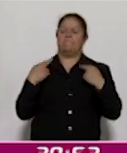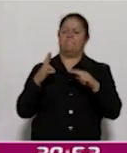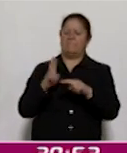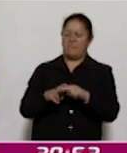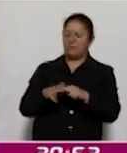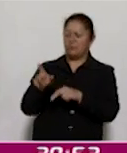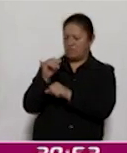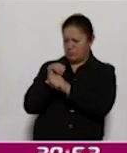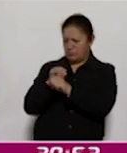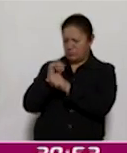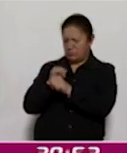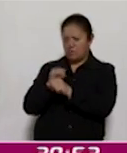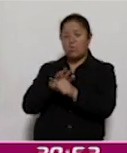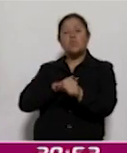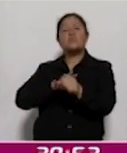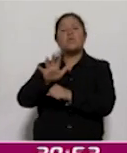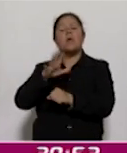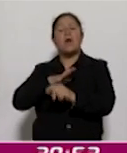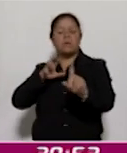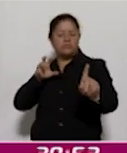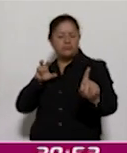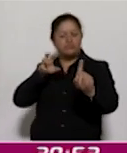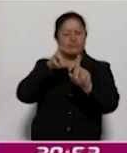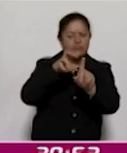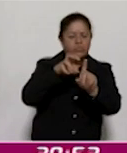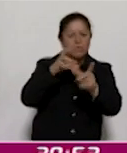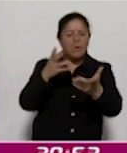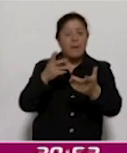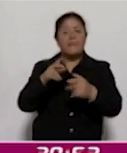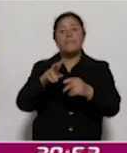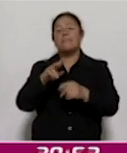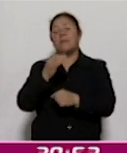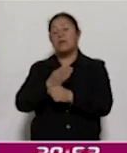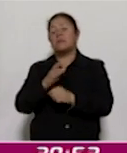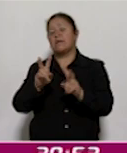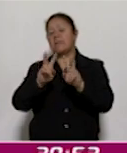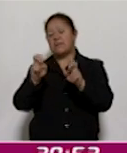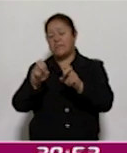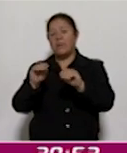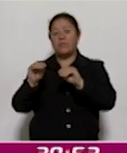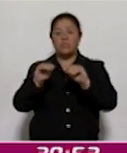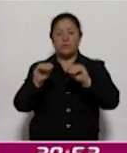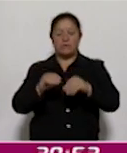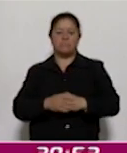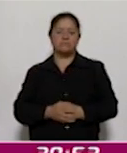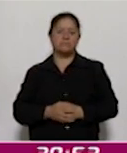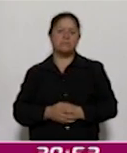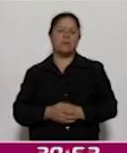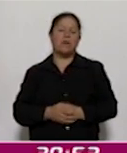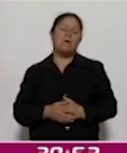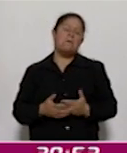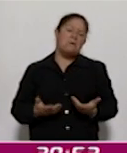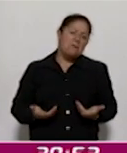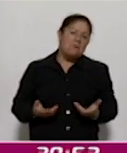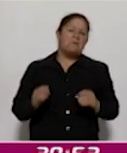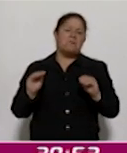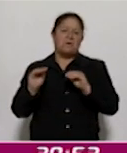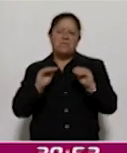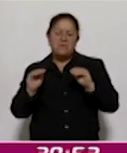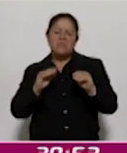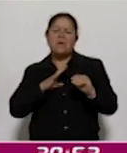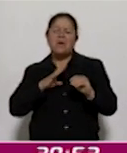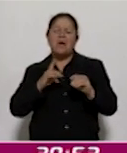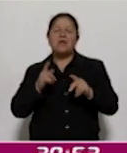los retos en cuanto a este tema de la movilidad? Pues la movilidad tiene diferentes escalas, como lo comentaba, es decir,